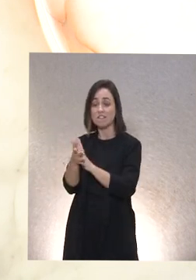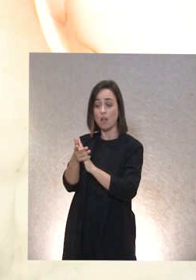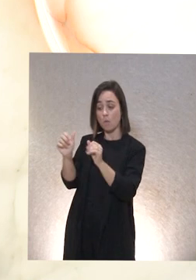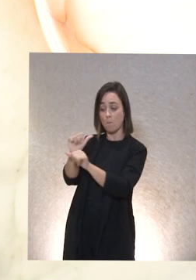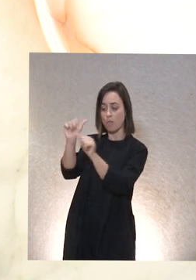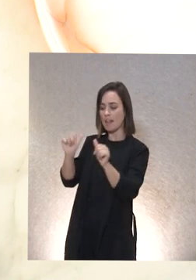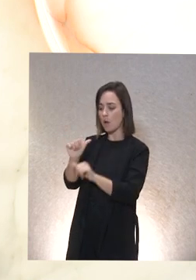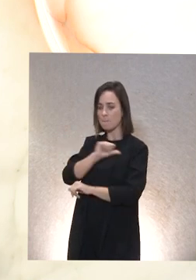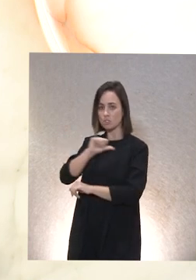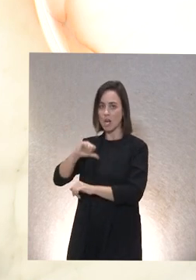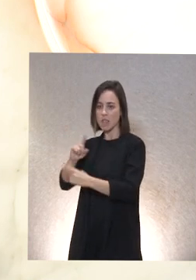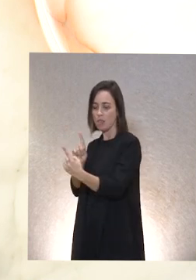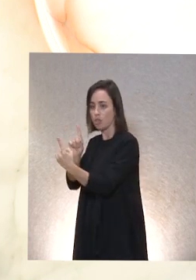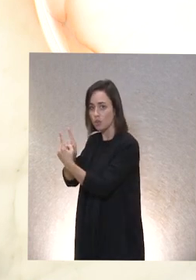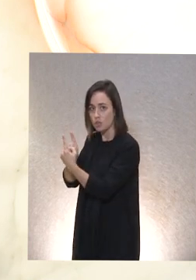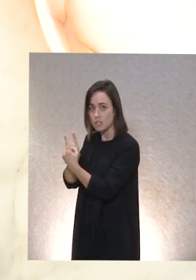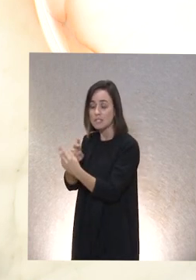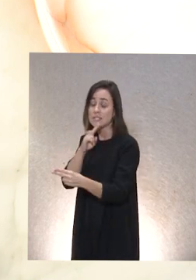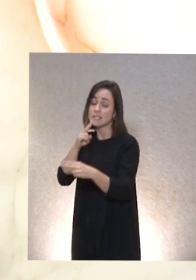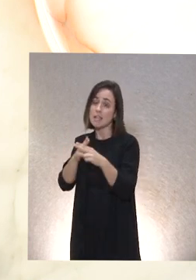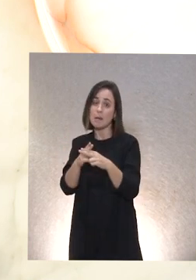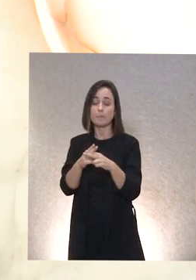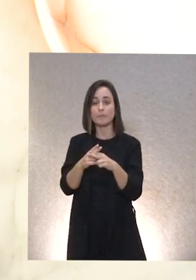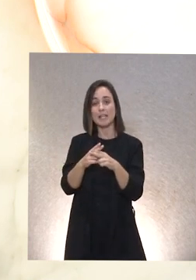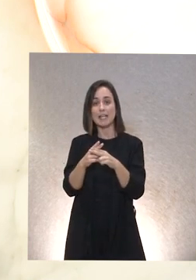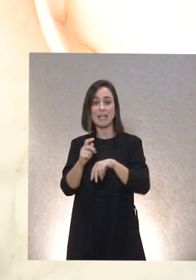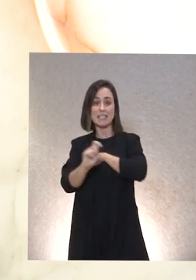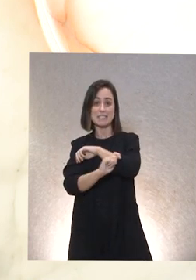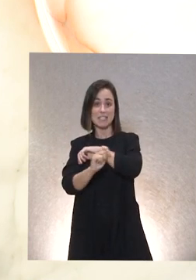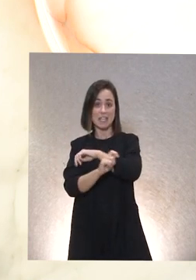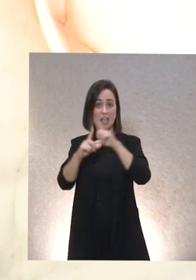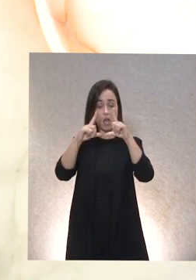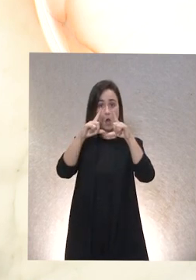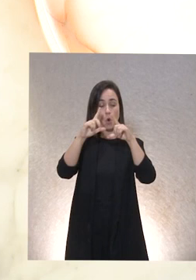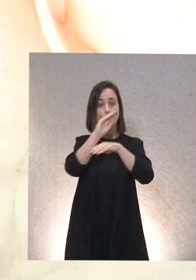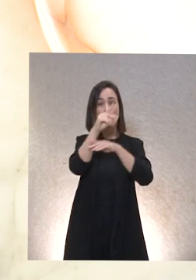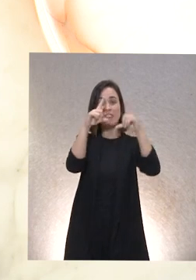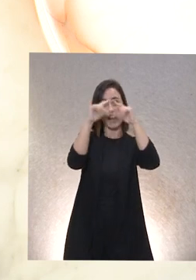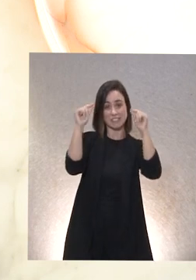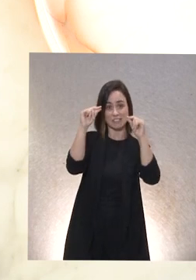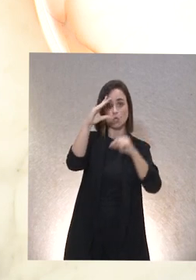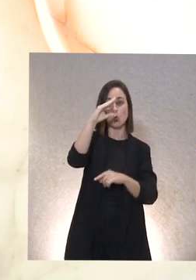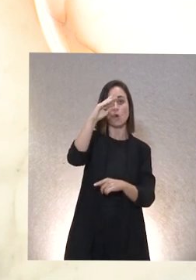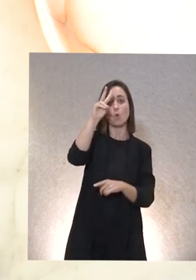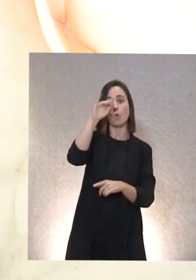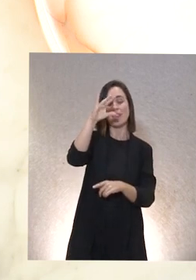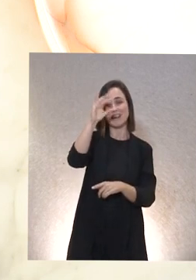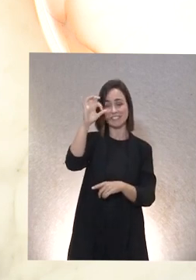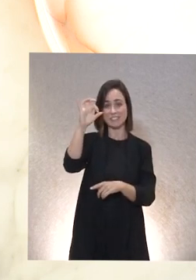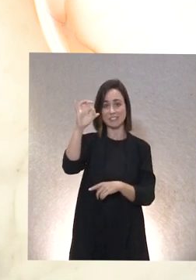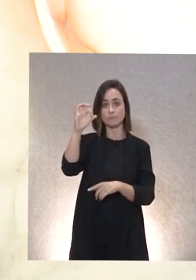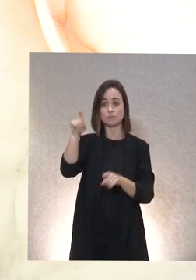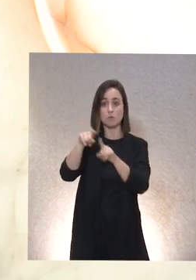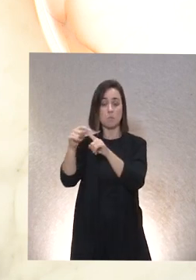que denominamos estrategia cuidas que va en consonancia con lo que ustedes en